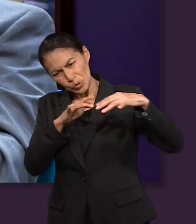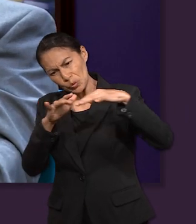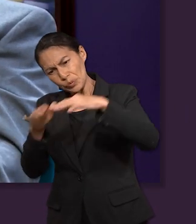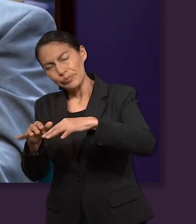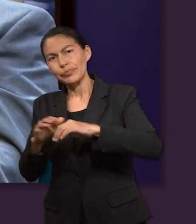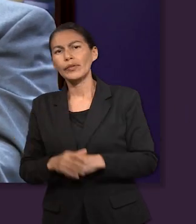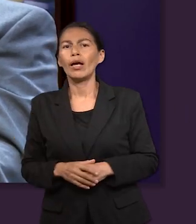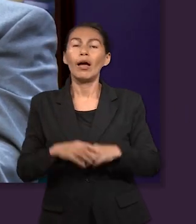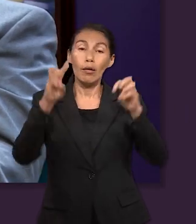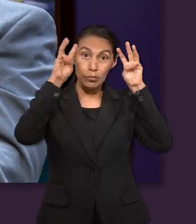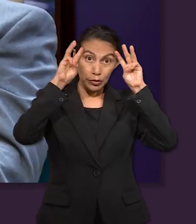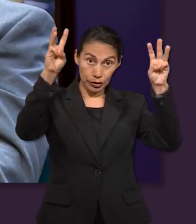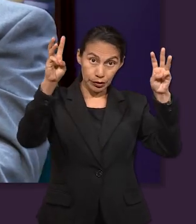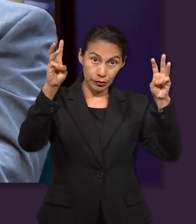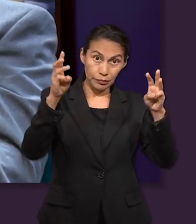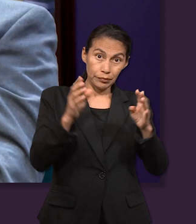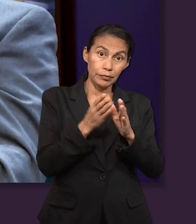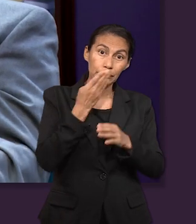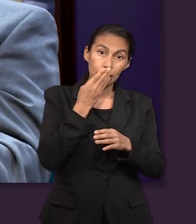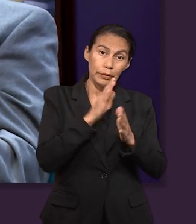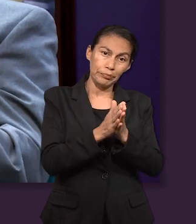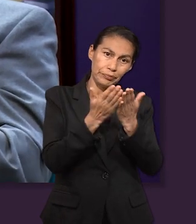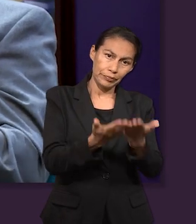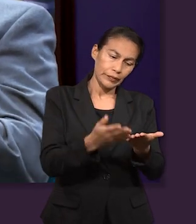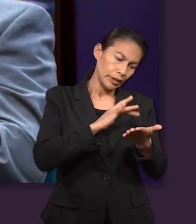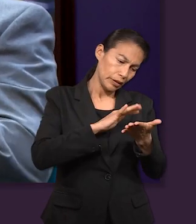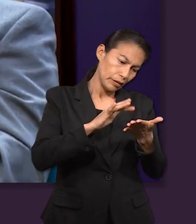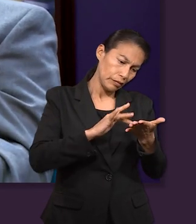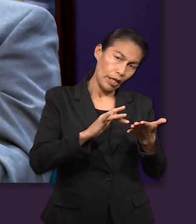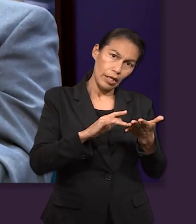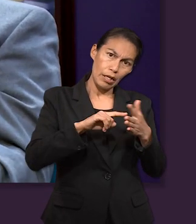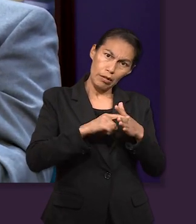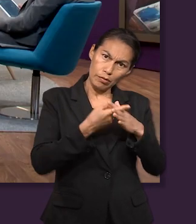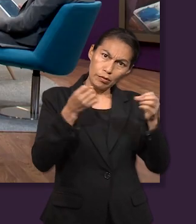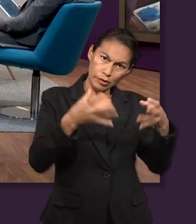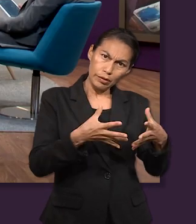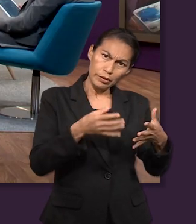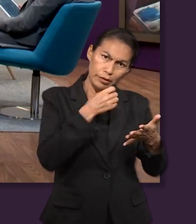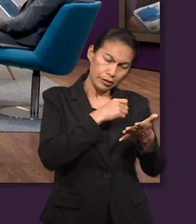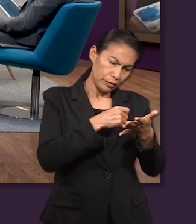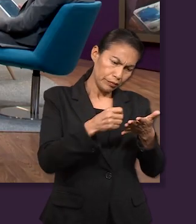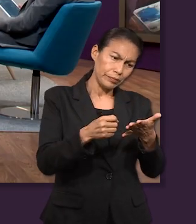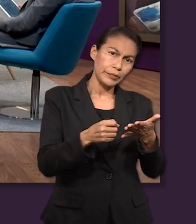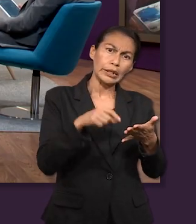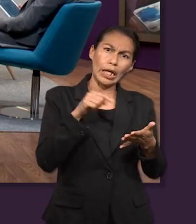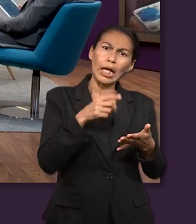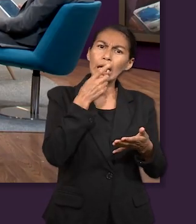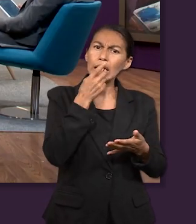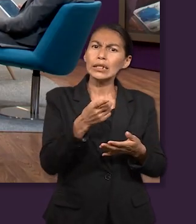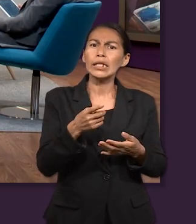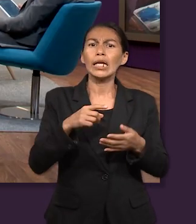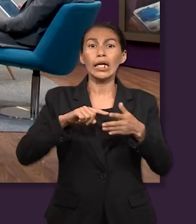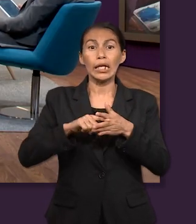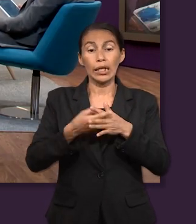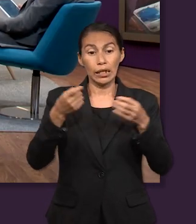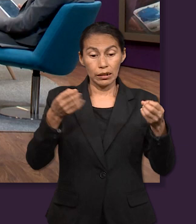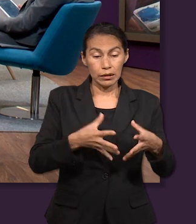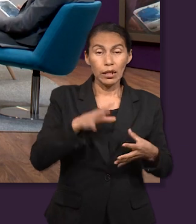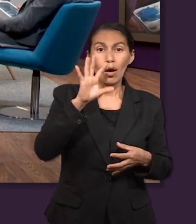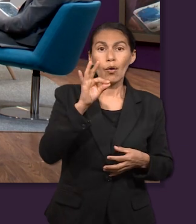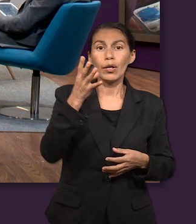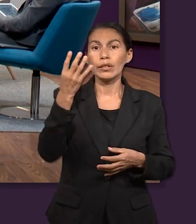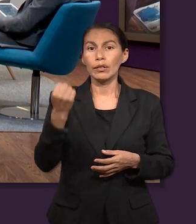escribiendo este libro de Génesis, pues él nos describe la muerte y el entierro de Jacob. Y entonces nos lleva a Génesis